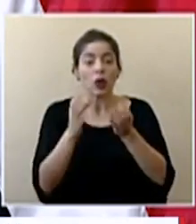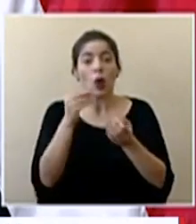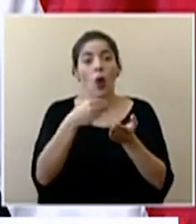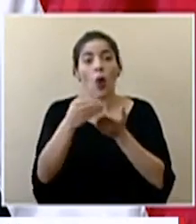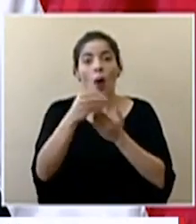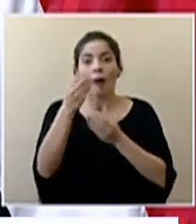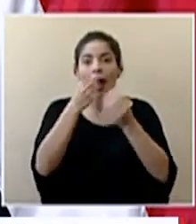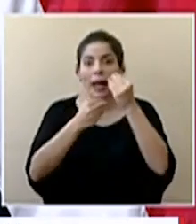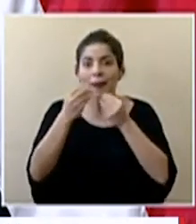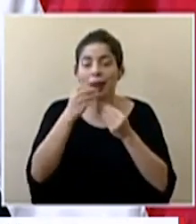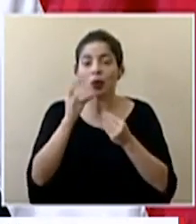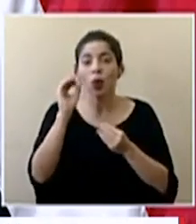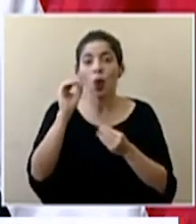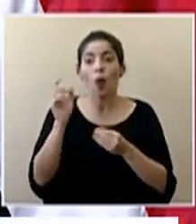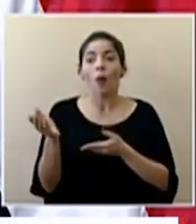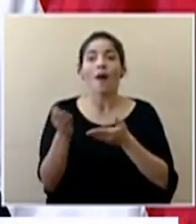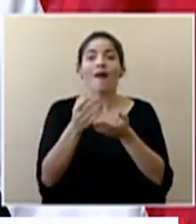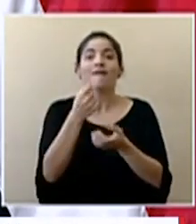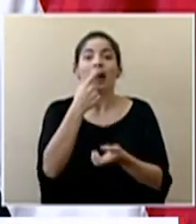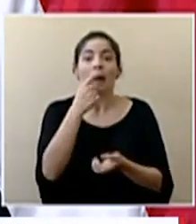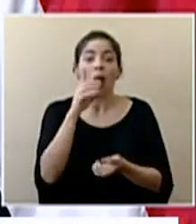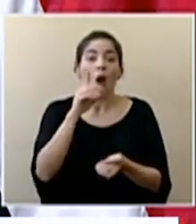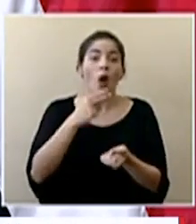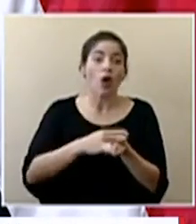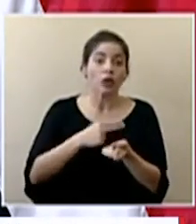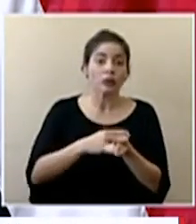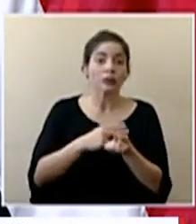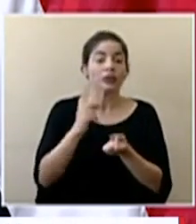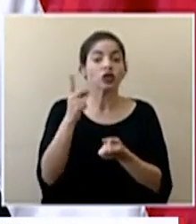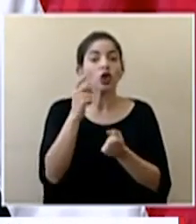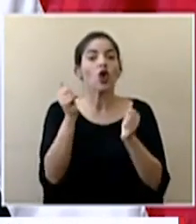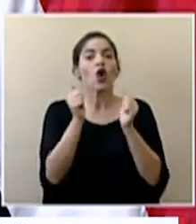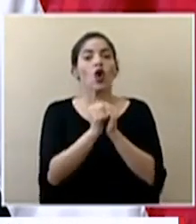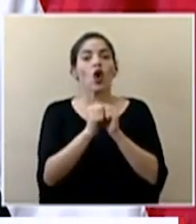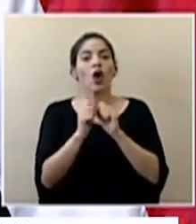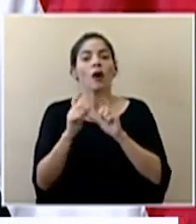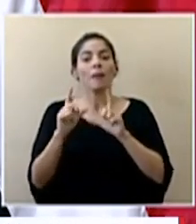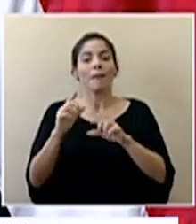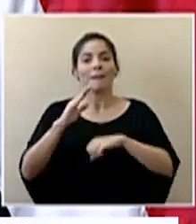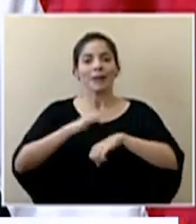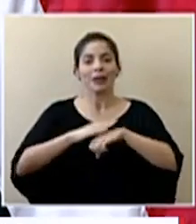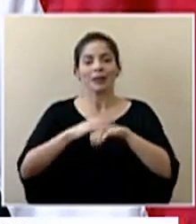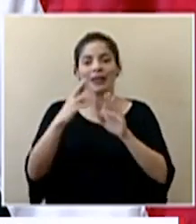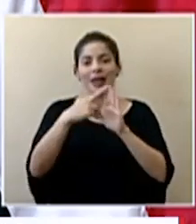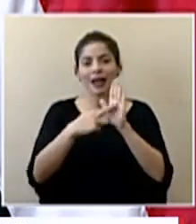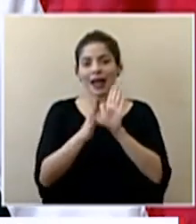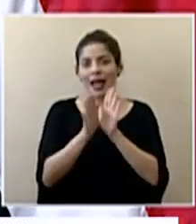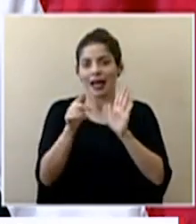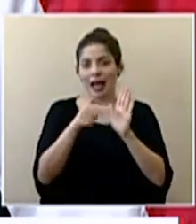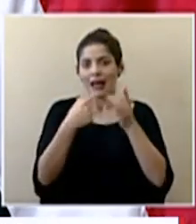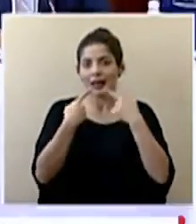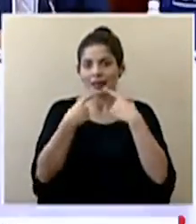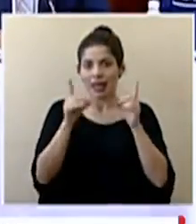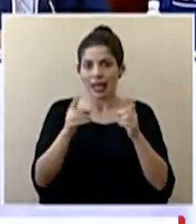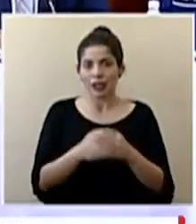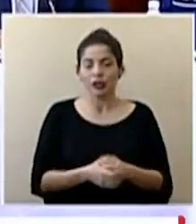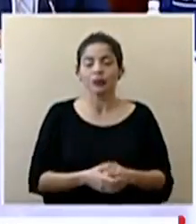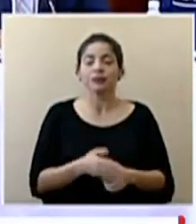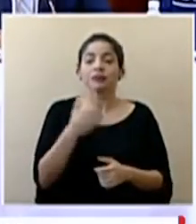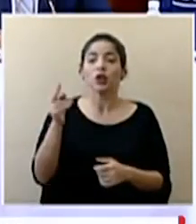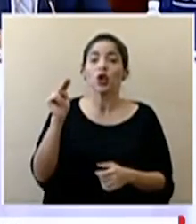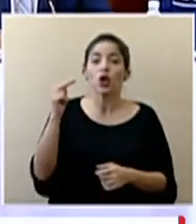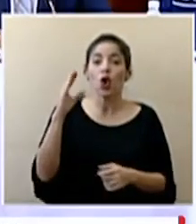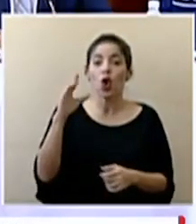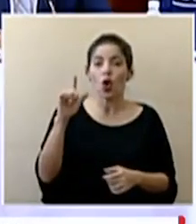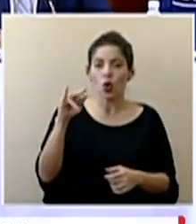de alimento o que vaya a la farmacia o al médico pero siempre y cuando estén excepcionados de acuerdo a las reglas generales del decreto siempre Noticias